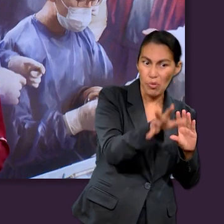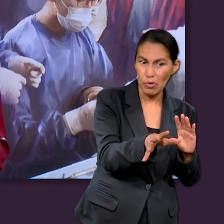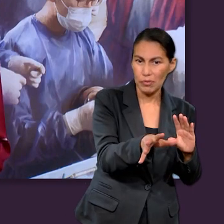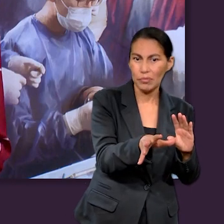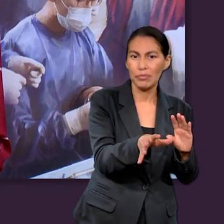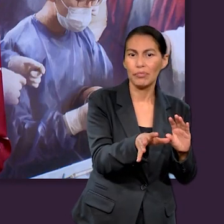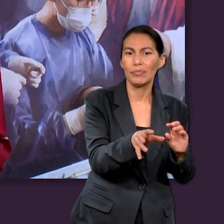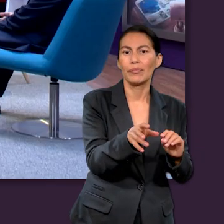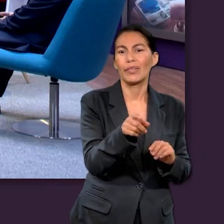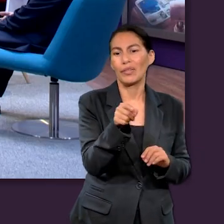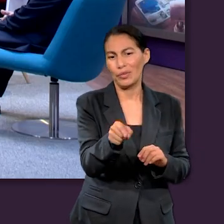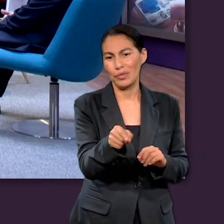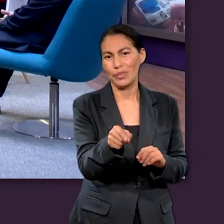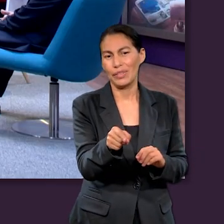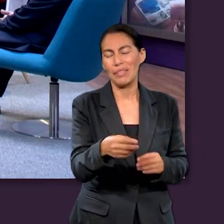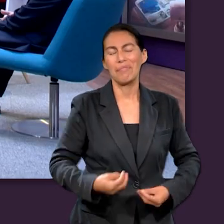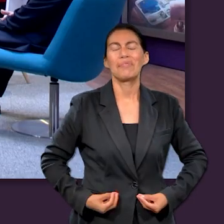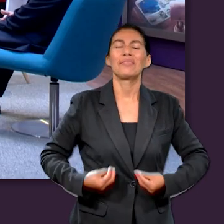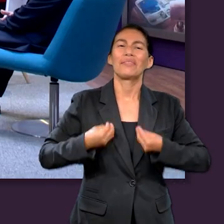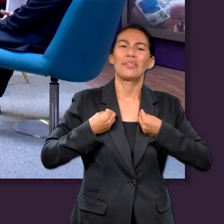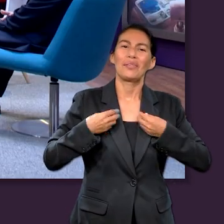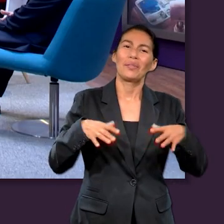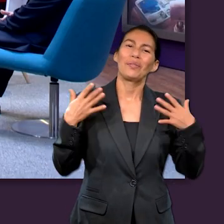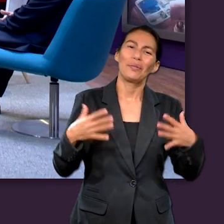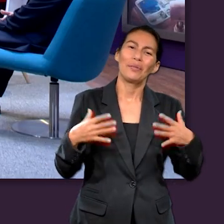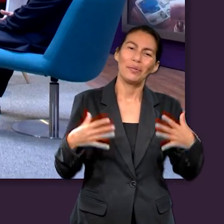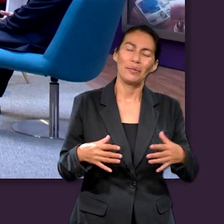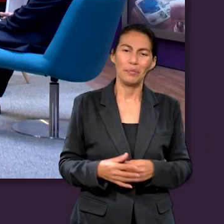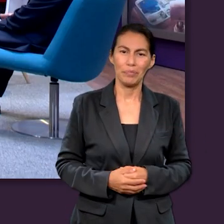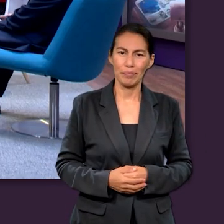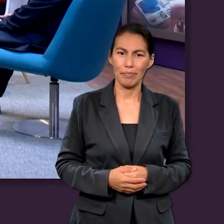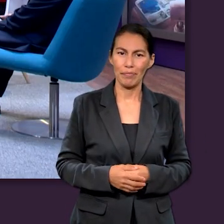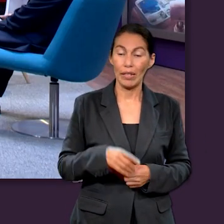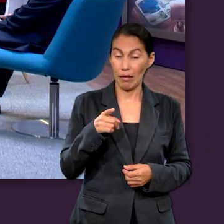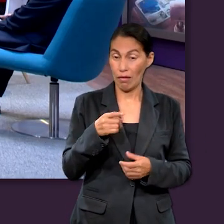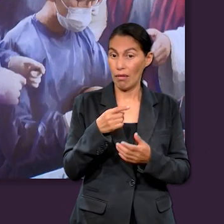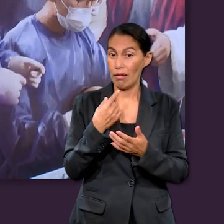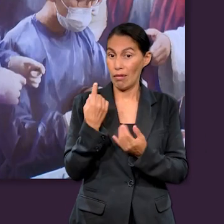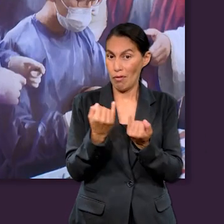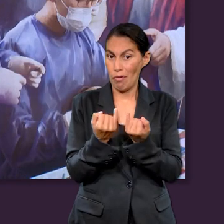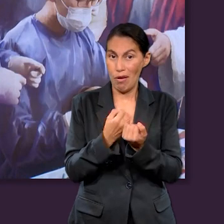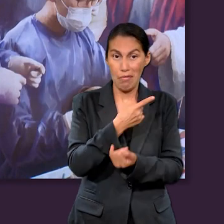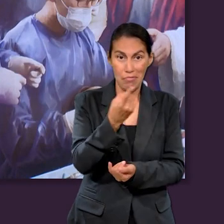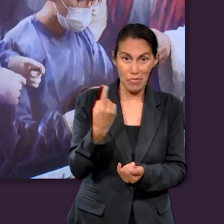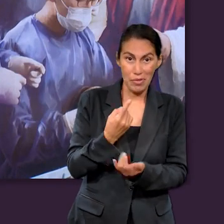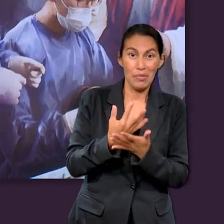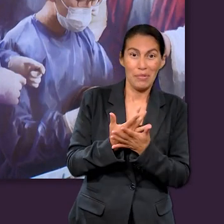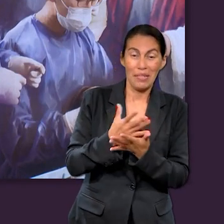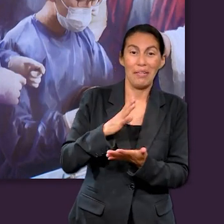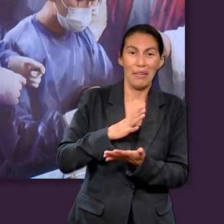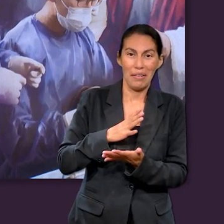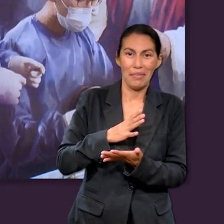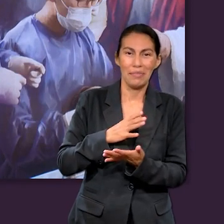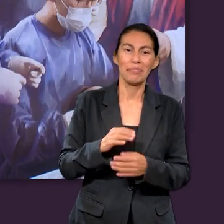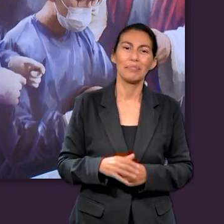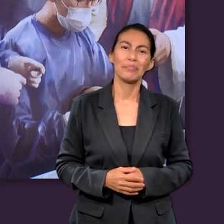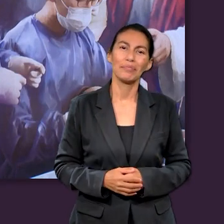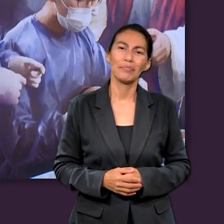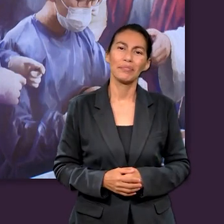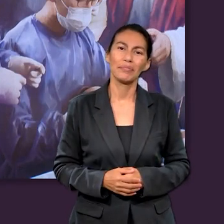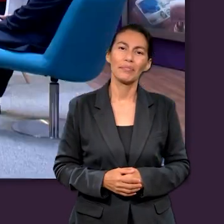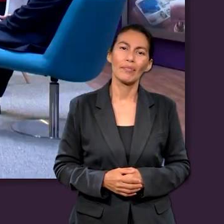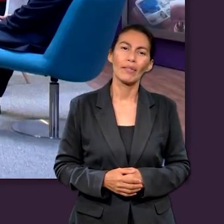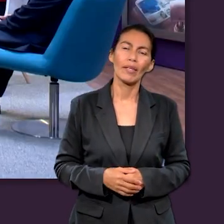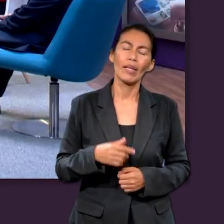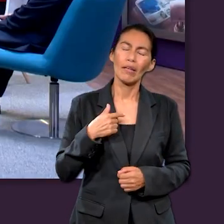tres noches, él fue traído nuevamente a la vida. Así que es una gran referencia de esperanza para nosotros.